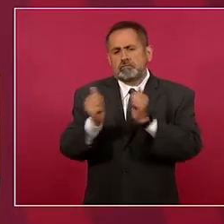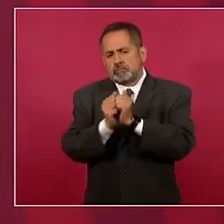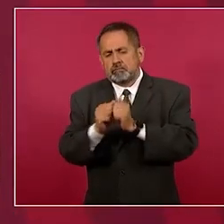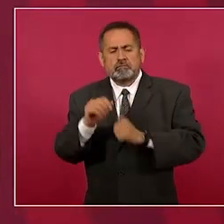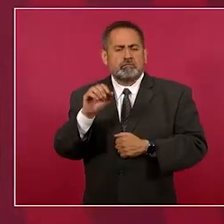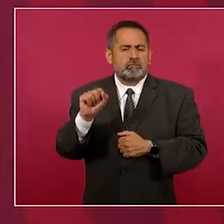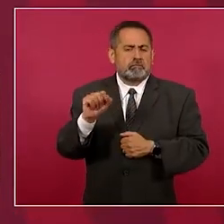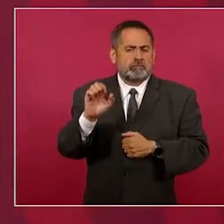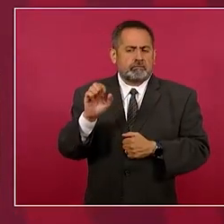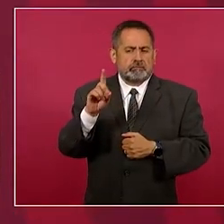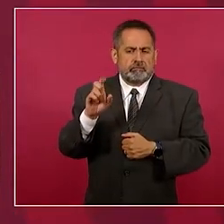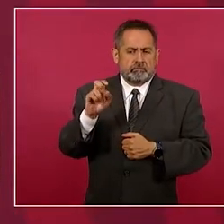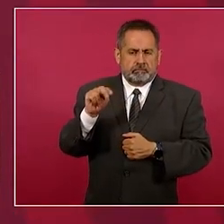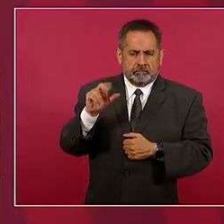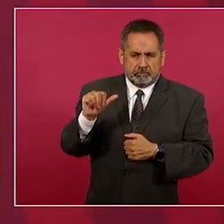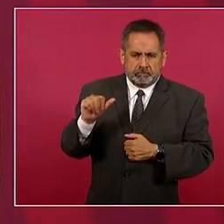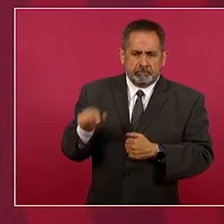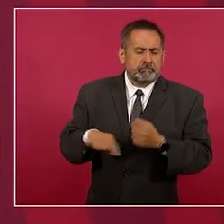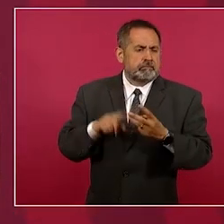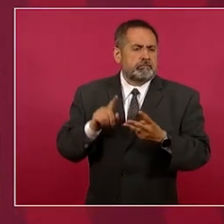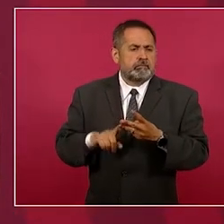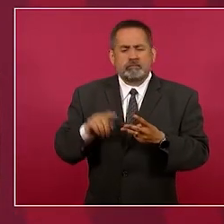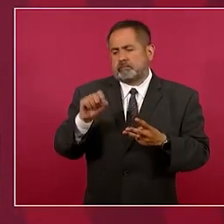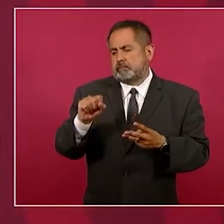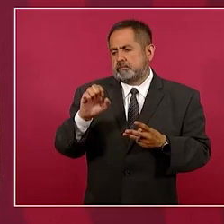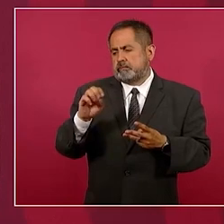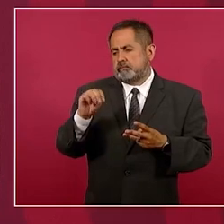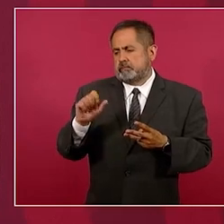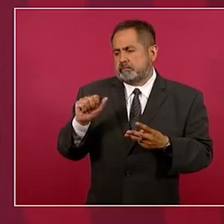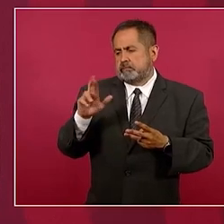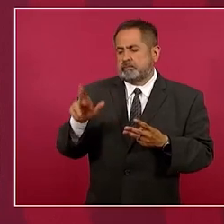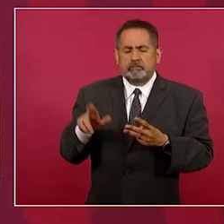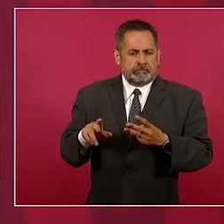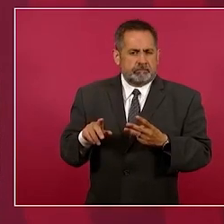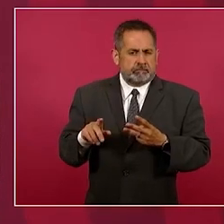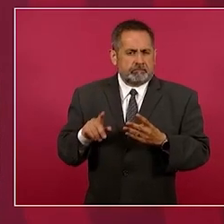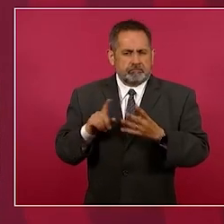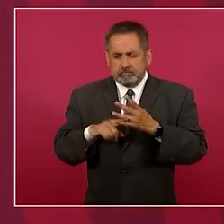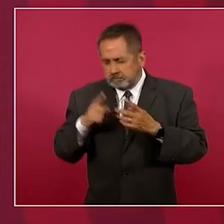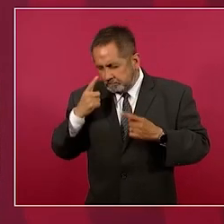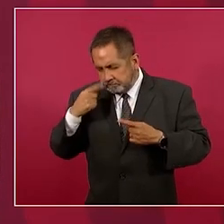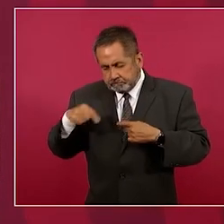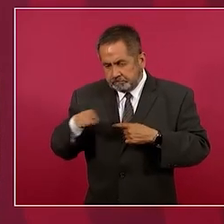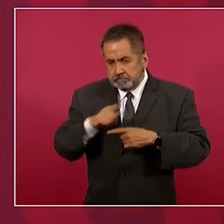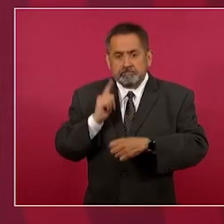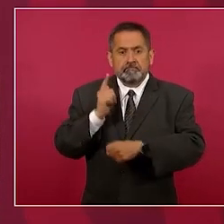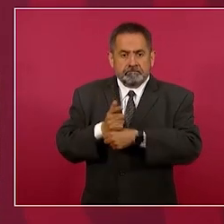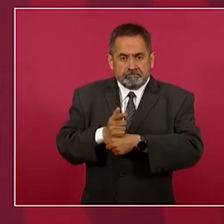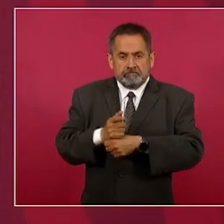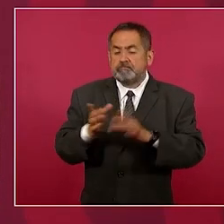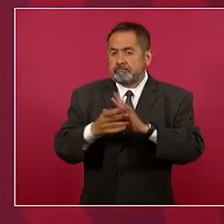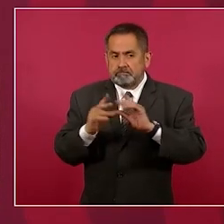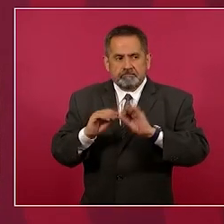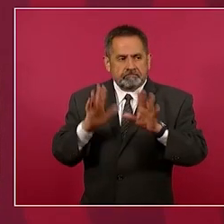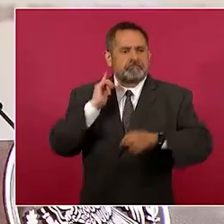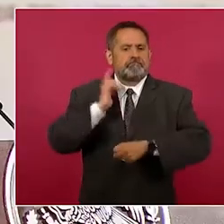Defensa de Marina hemos logrado aclarar